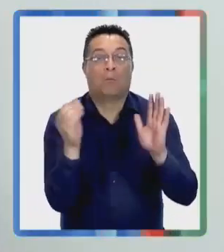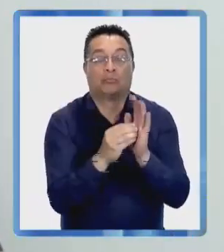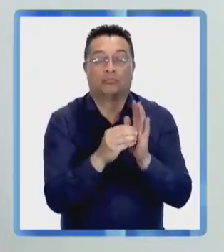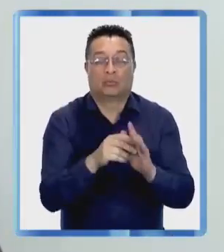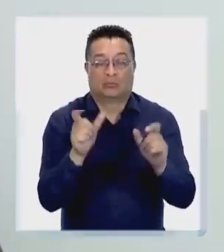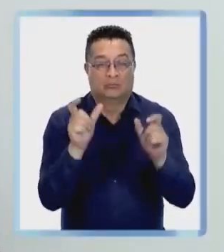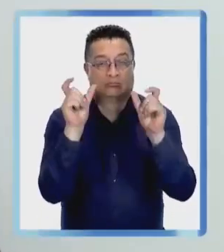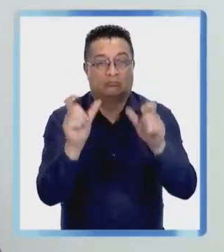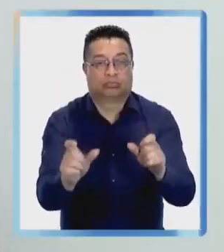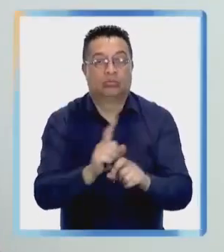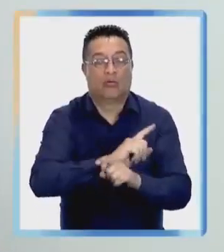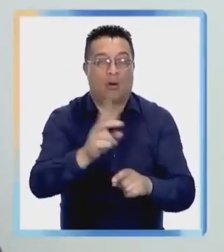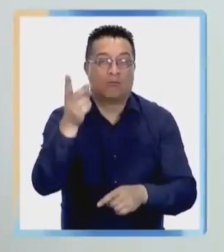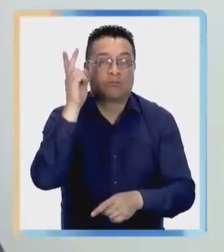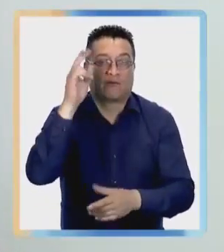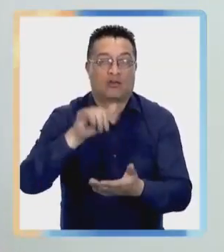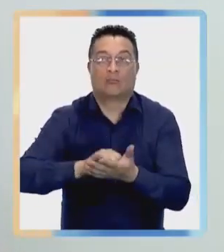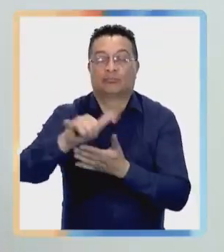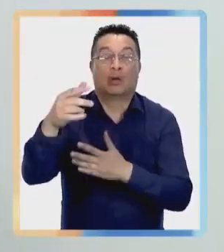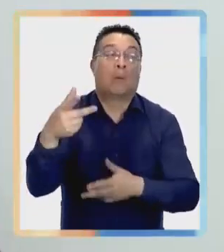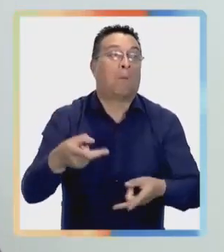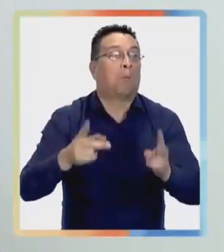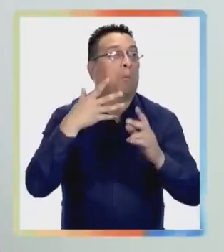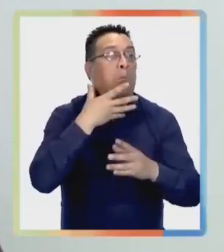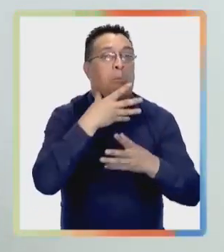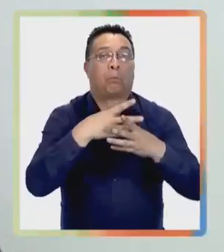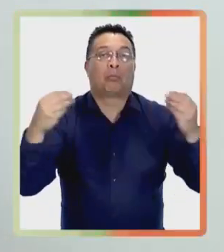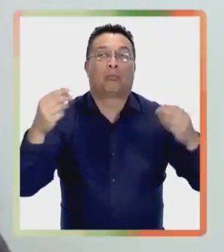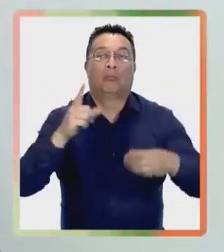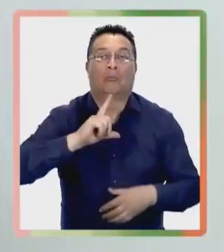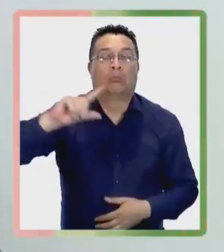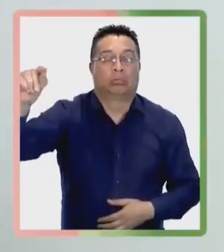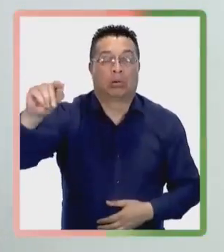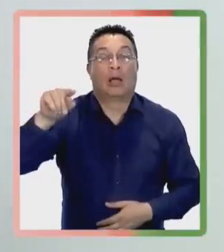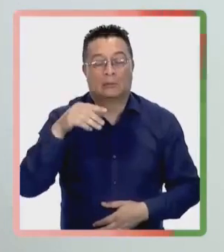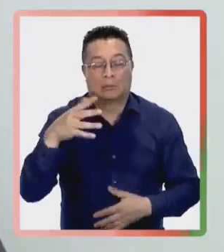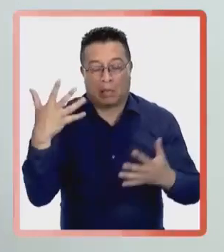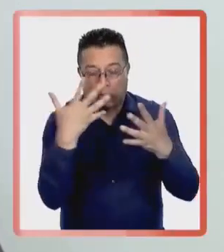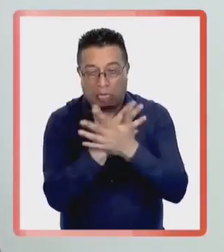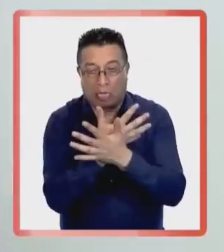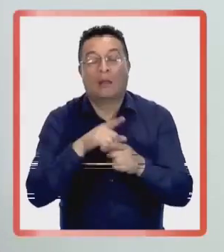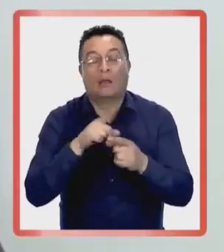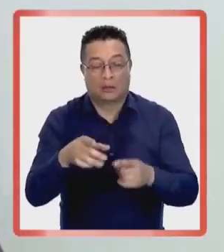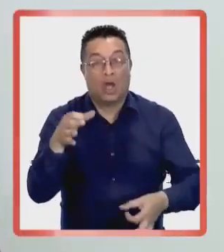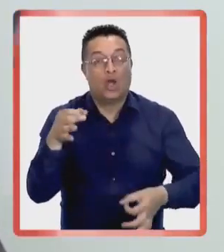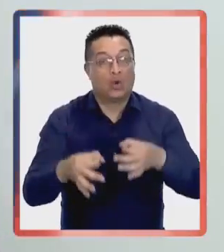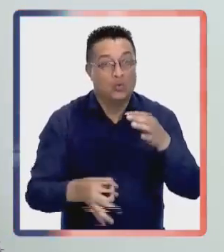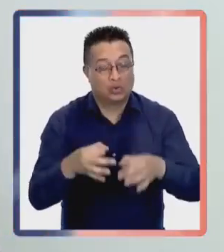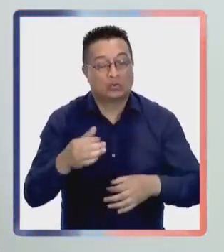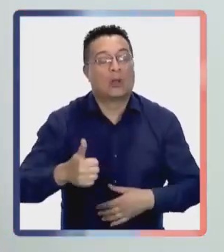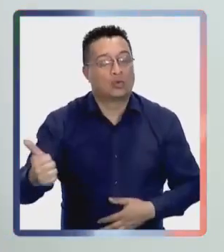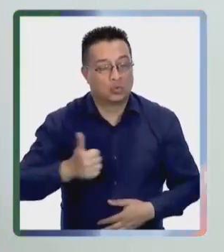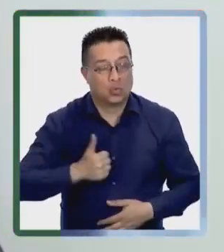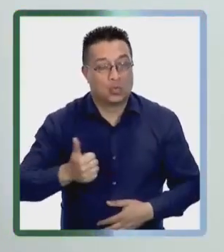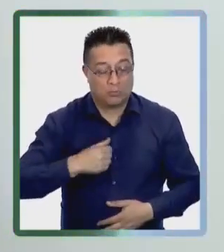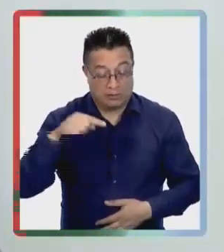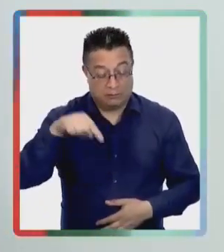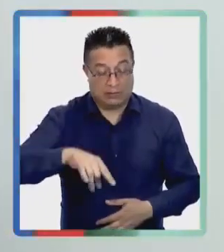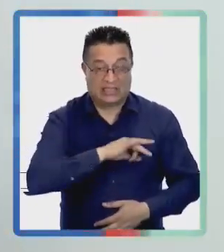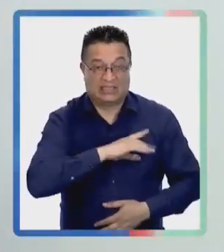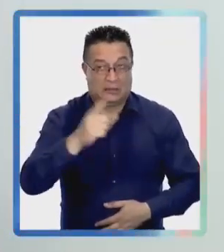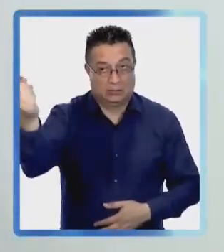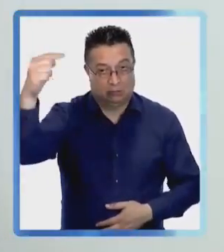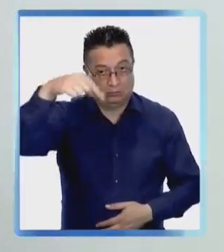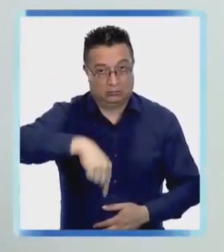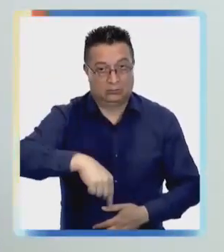parte para enmendar el grave error que cometieron a no decretar medidas cautelares que permitieron la fuga de Karen Rofford y por otra